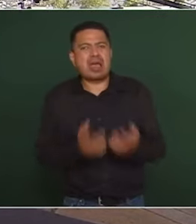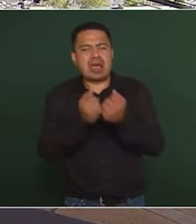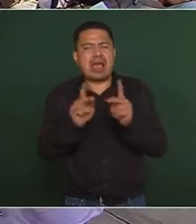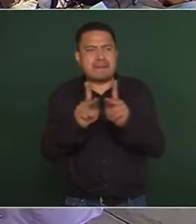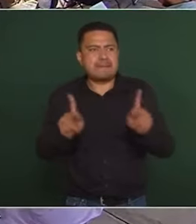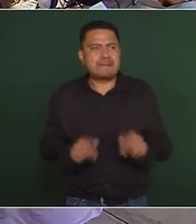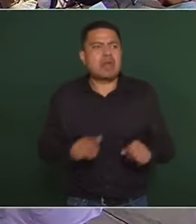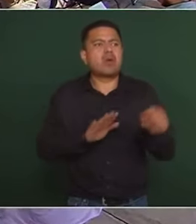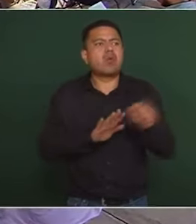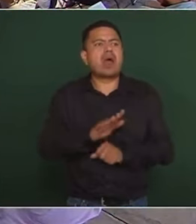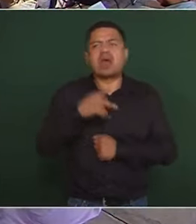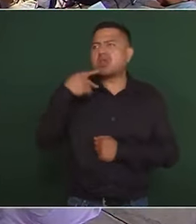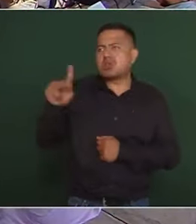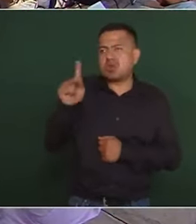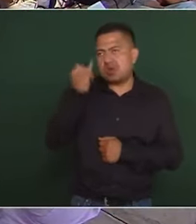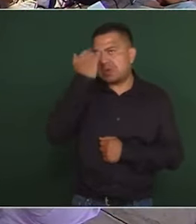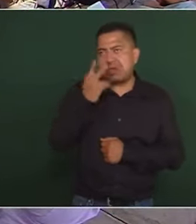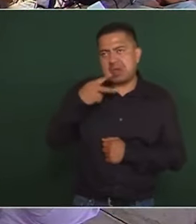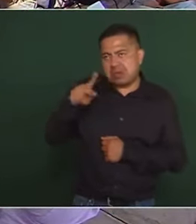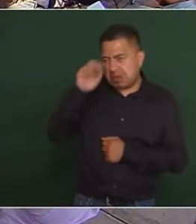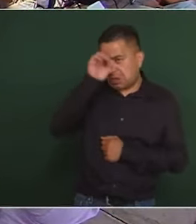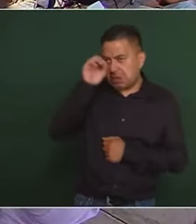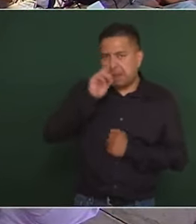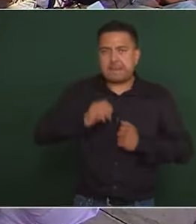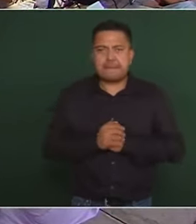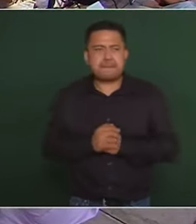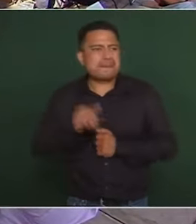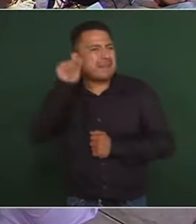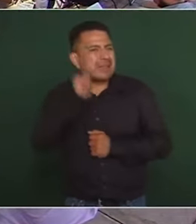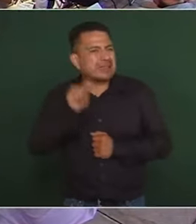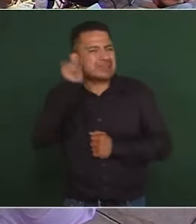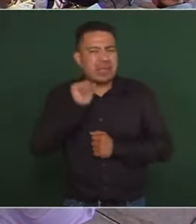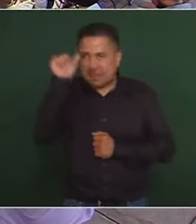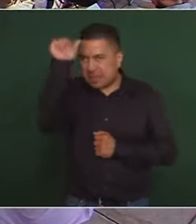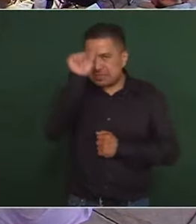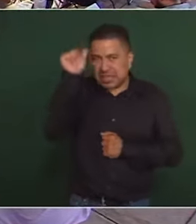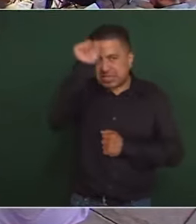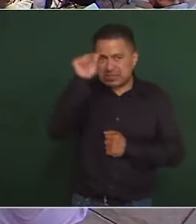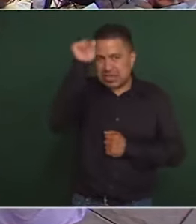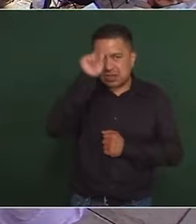y cuál sería su postura. Bueno, siempre los sacerdotes,